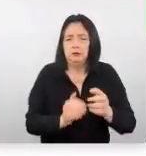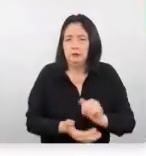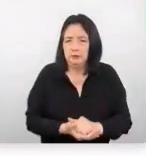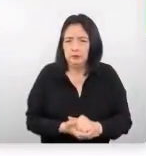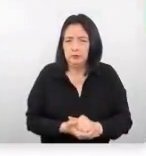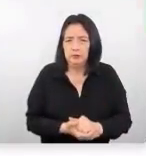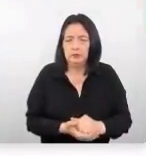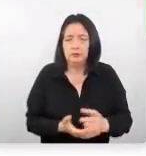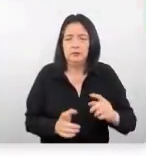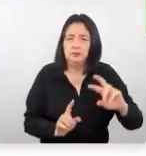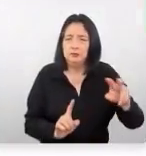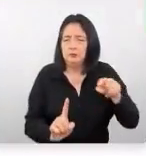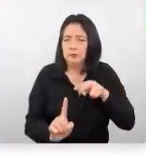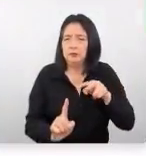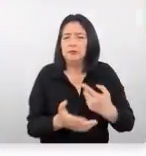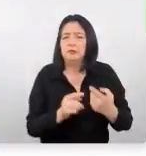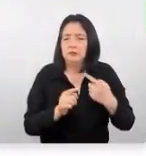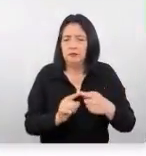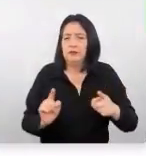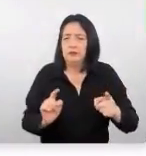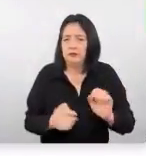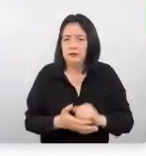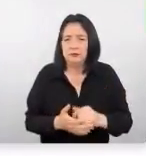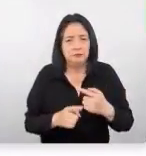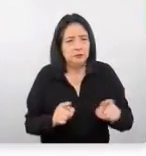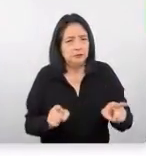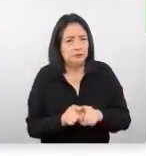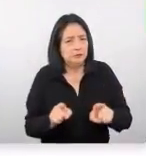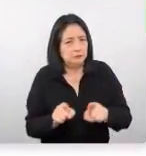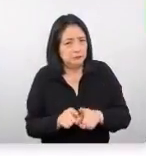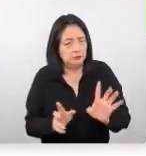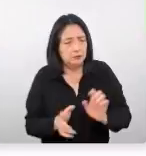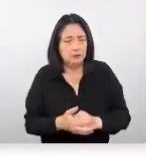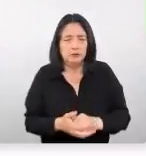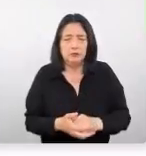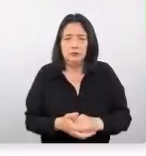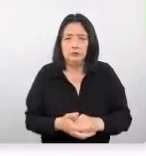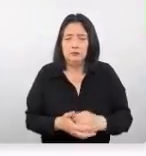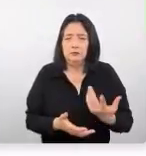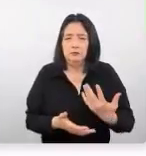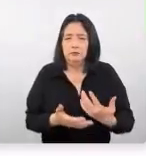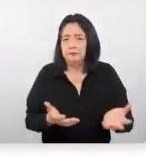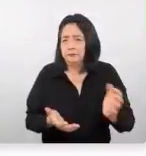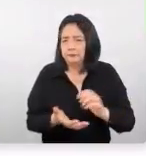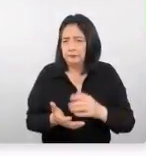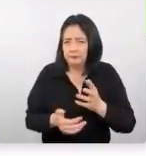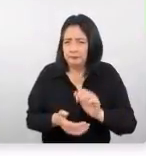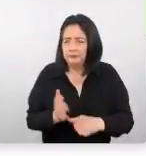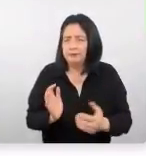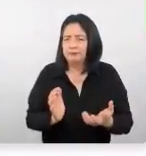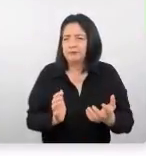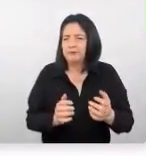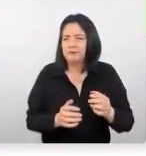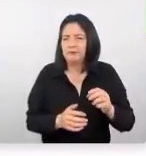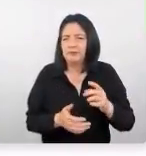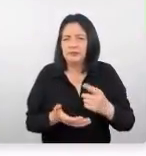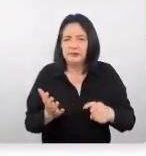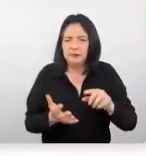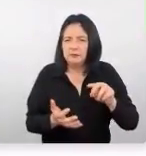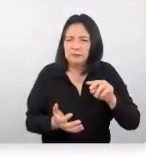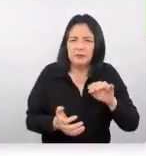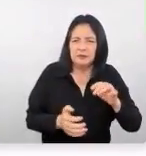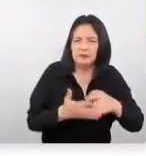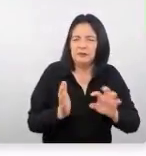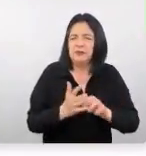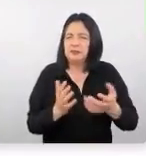desde un punto de vista diferente pero también por otro lado son un poco más minimalistas si si bien han vivido una etapa de